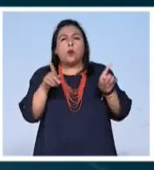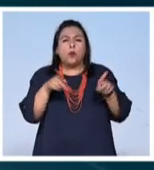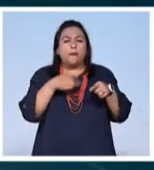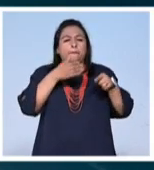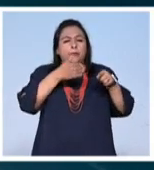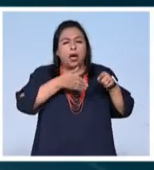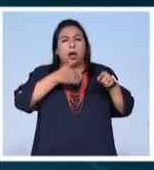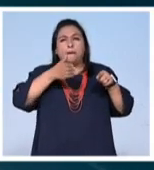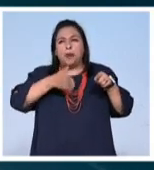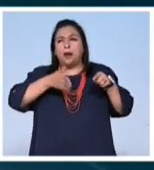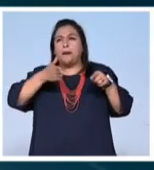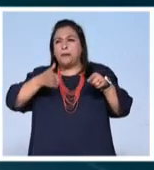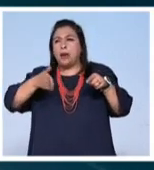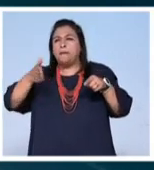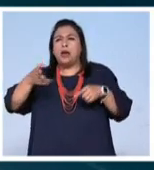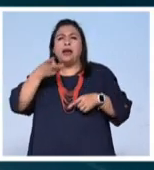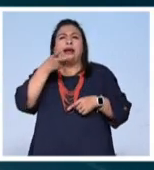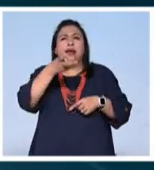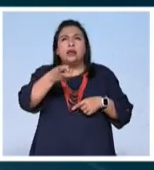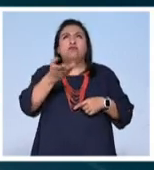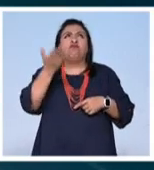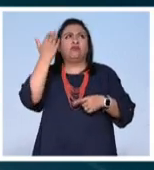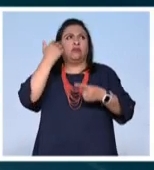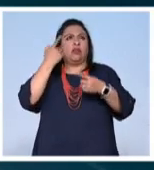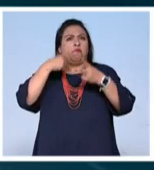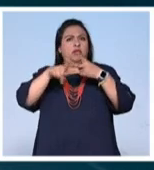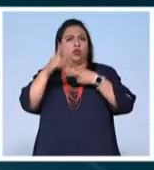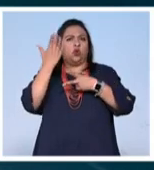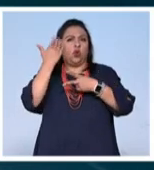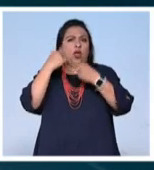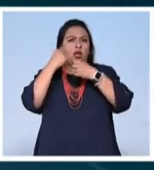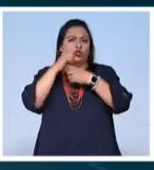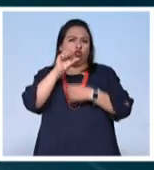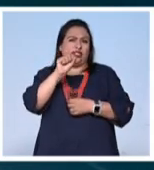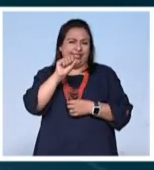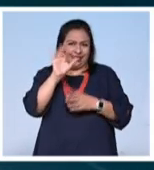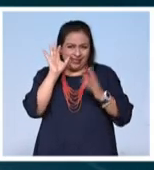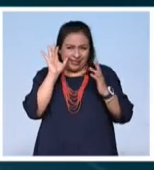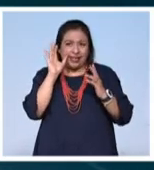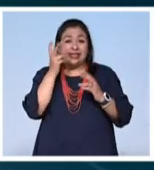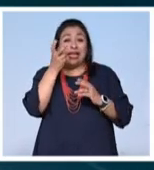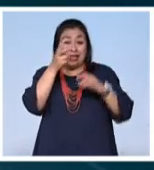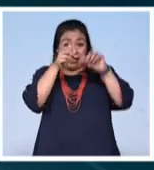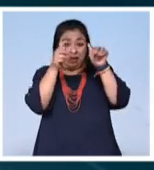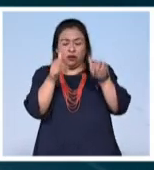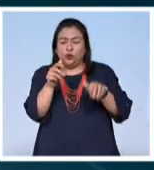y eso lo hace desde los 60's y su obra en ese sentido es extraordinariamente